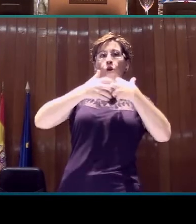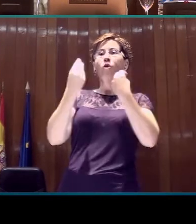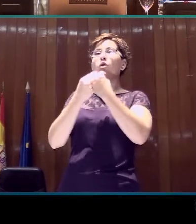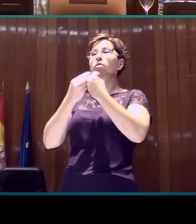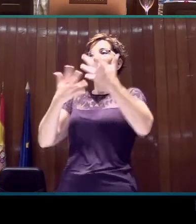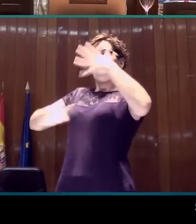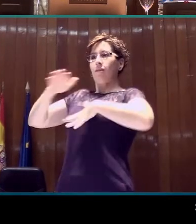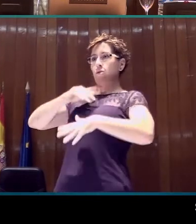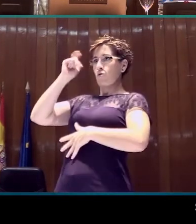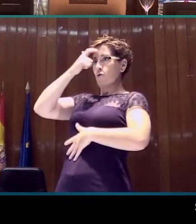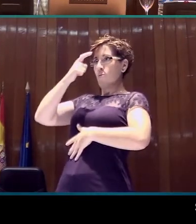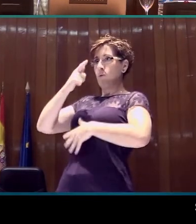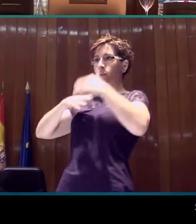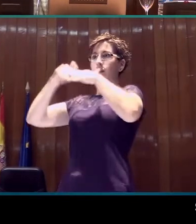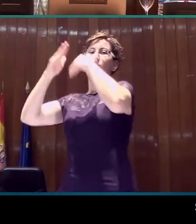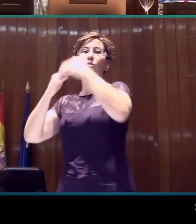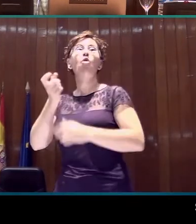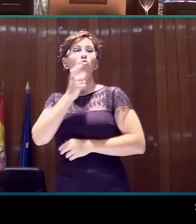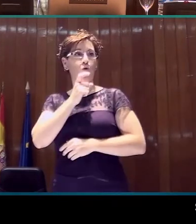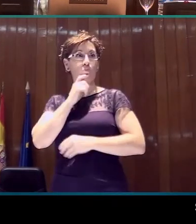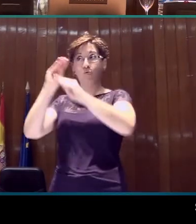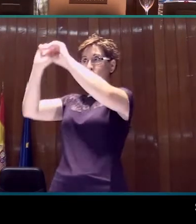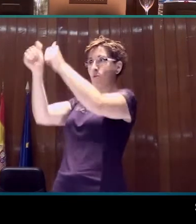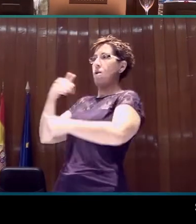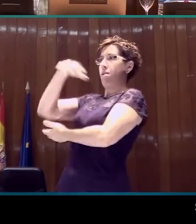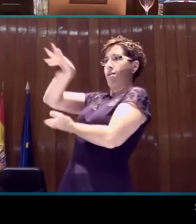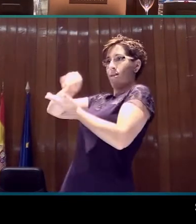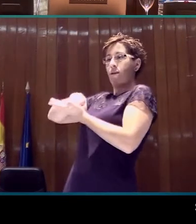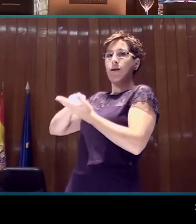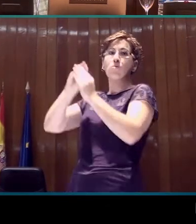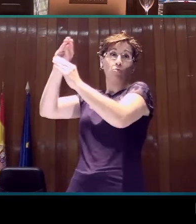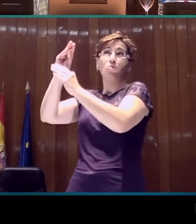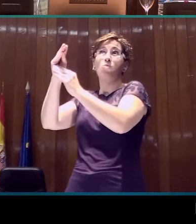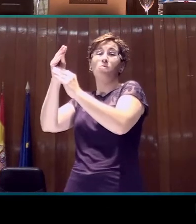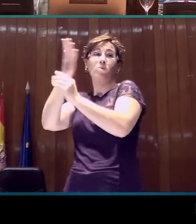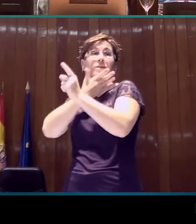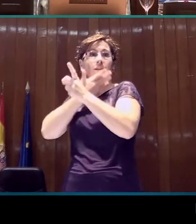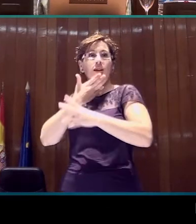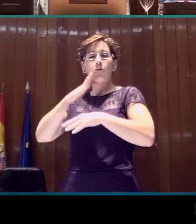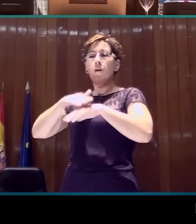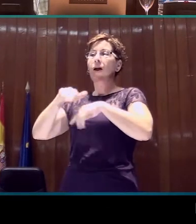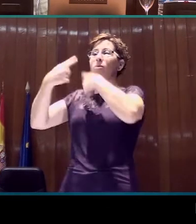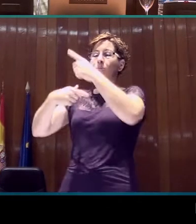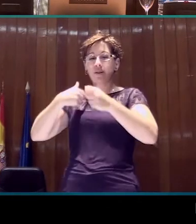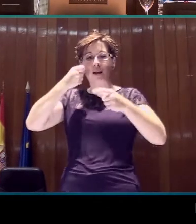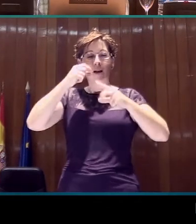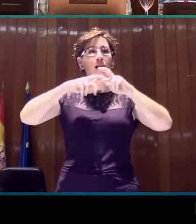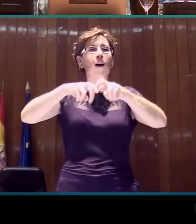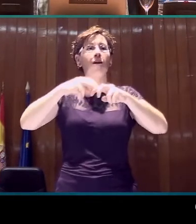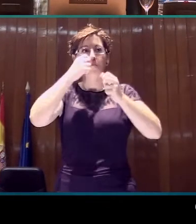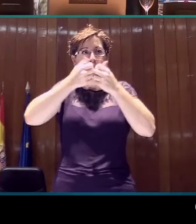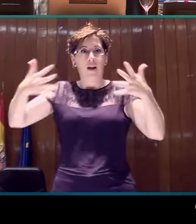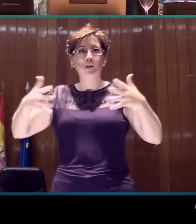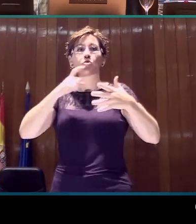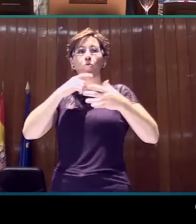Ha sido una oportunidad el servirme de estos signos para poder adentrarme en el mundo de los espacios mentales y creo que ofrece una